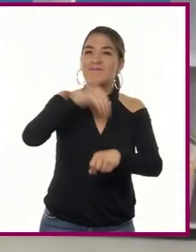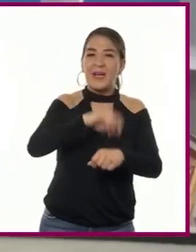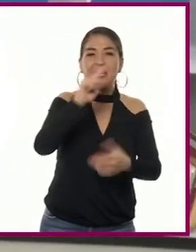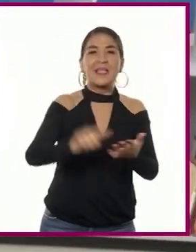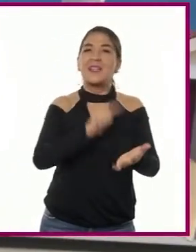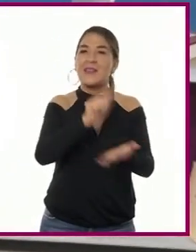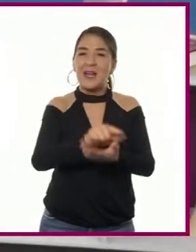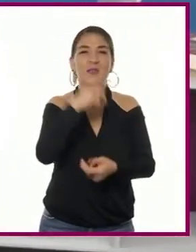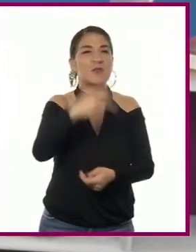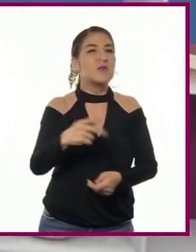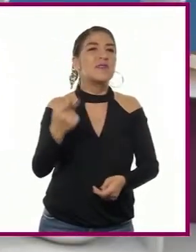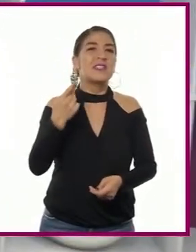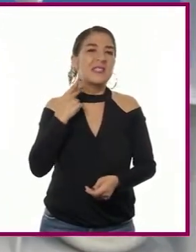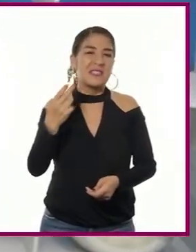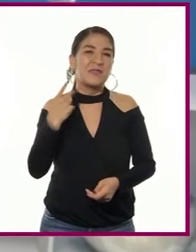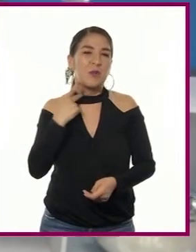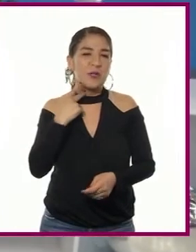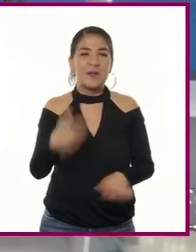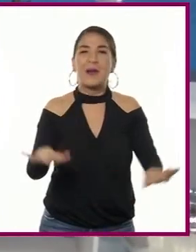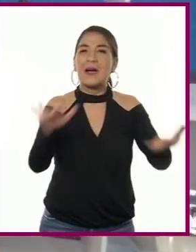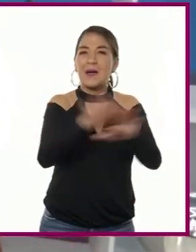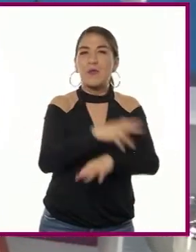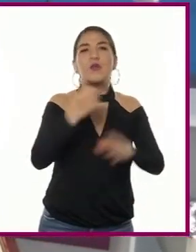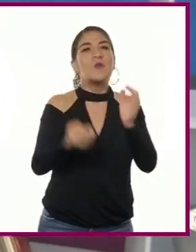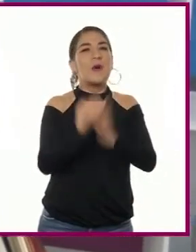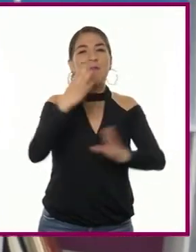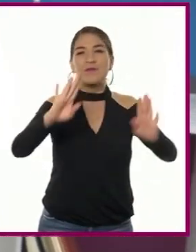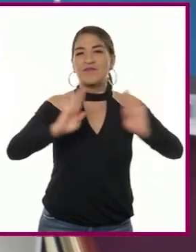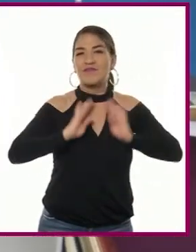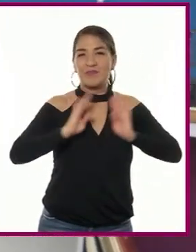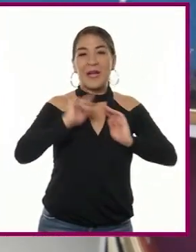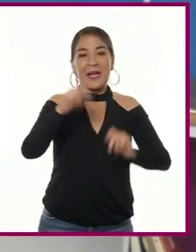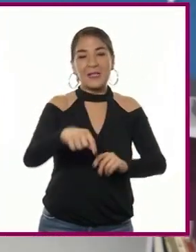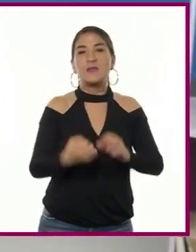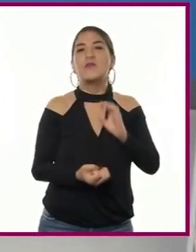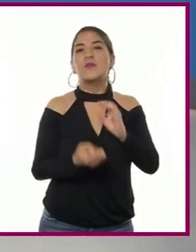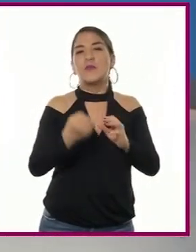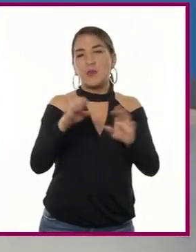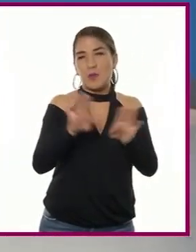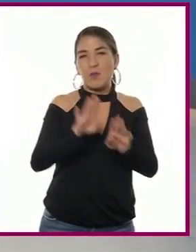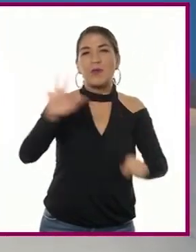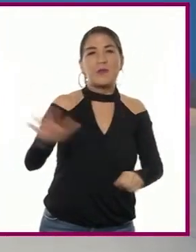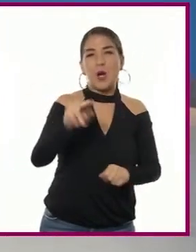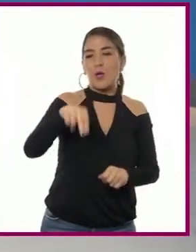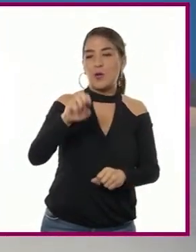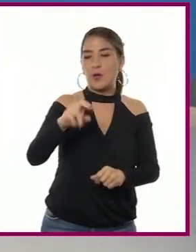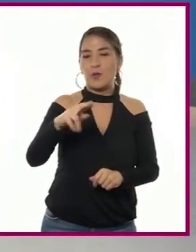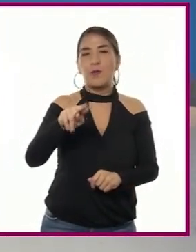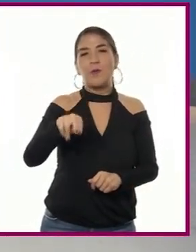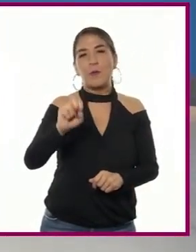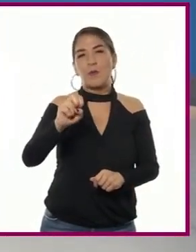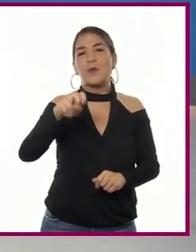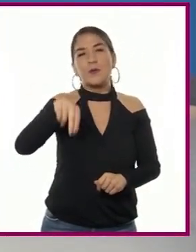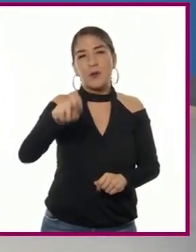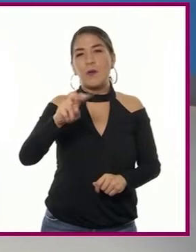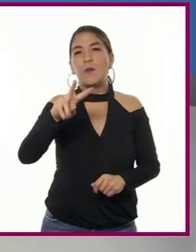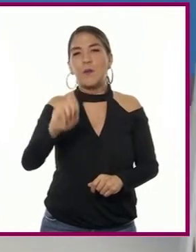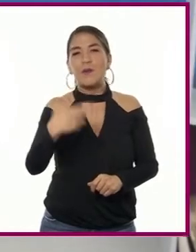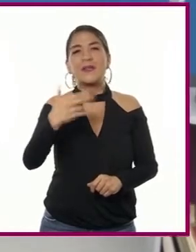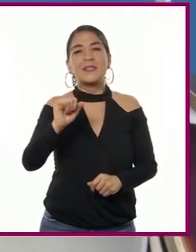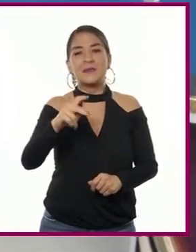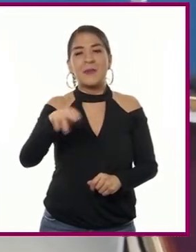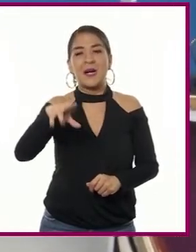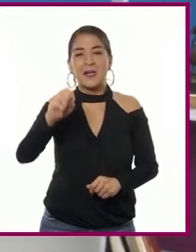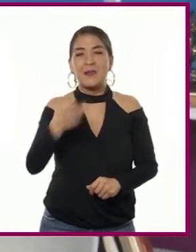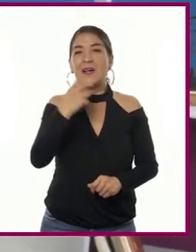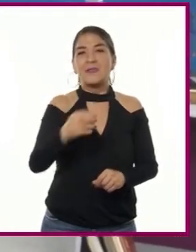ámbito político, incluyendo la creación de un ejército permanente en el reino novohispano en el año de 1764 y la